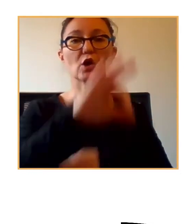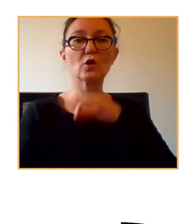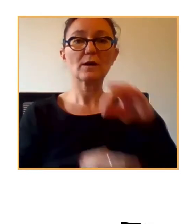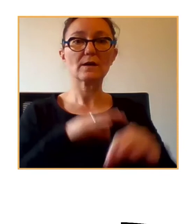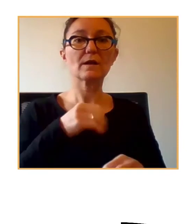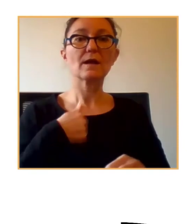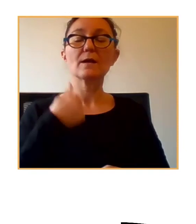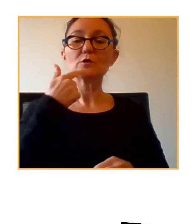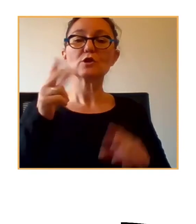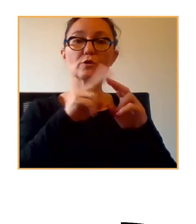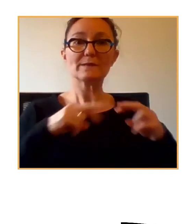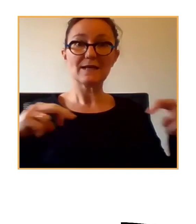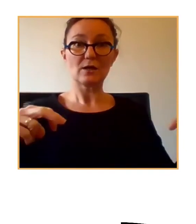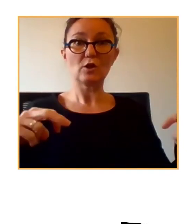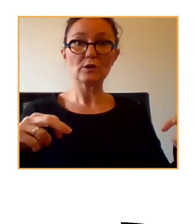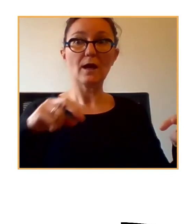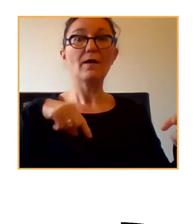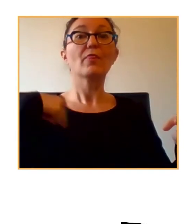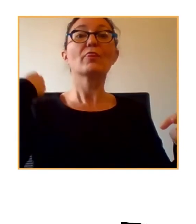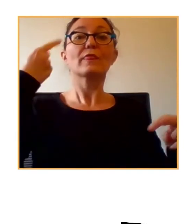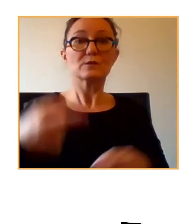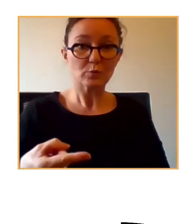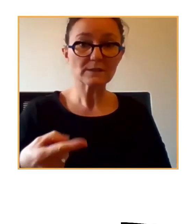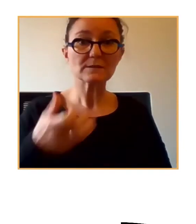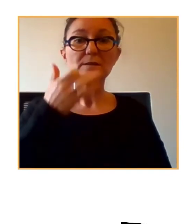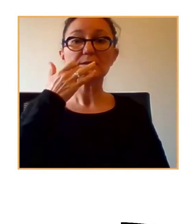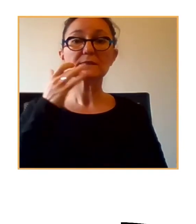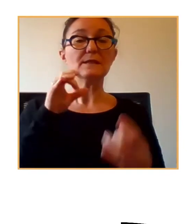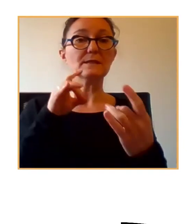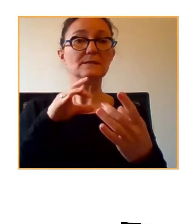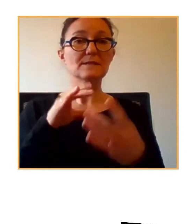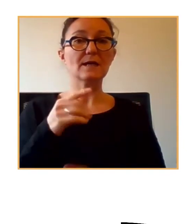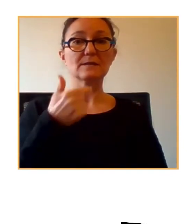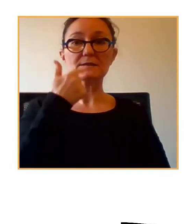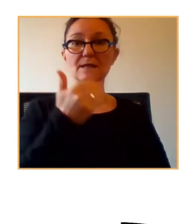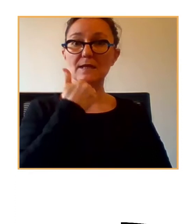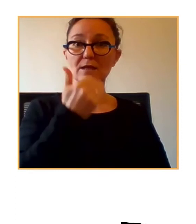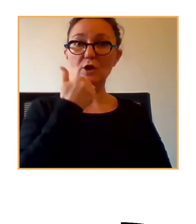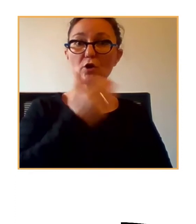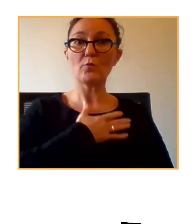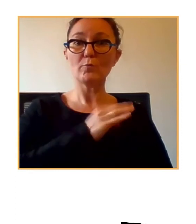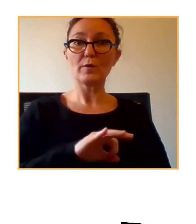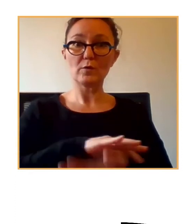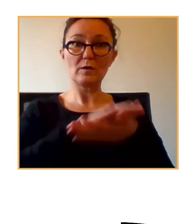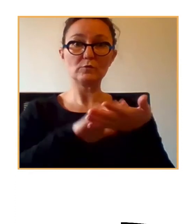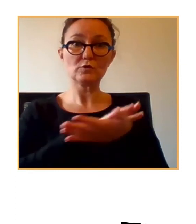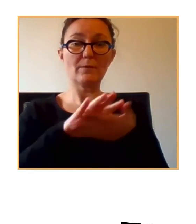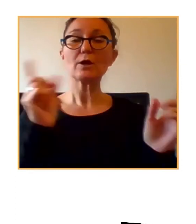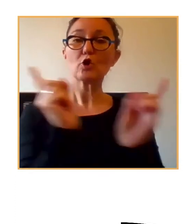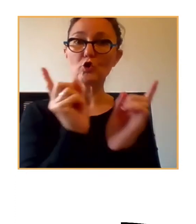cada mesa redonda, hay un turno para que si hay alguien en el chat que esté comentando alguna cosa lo podamos expresar de manera breve.